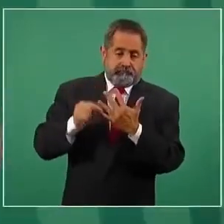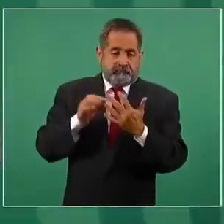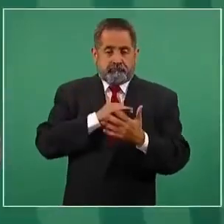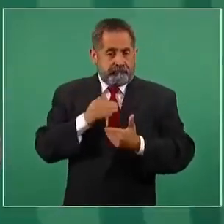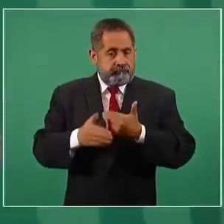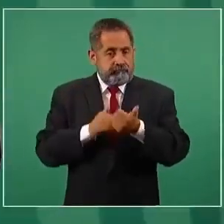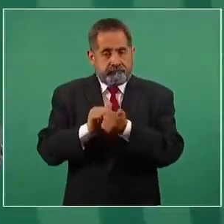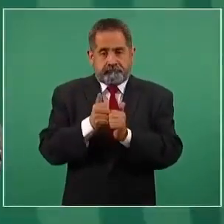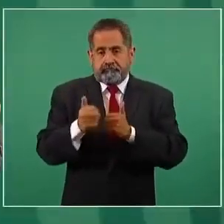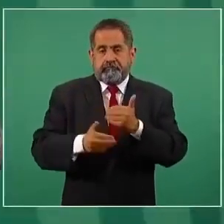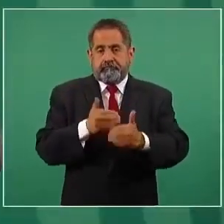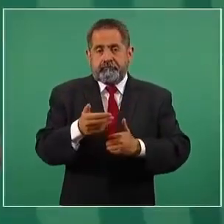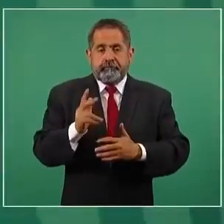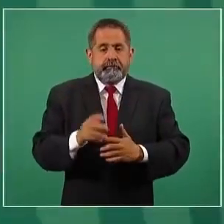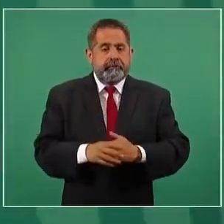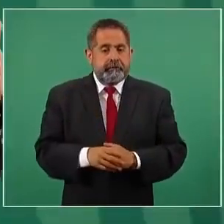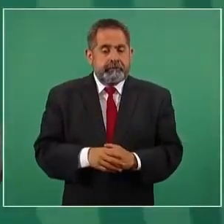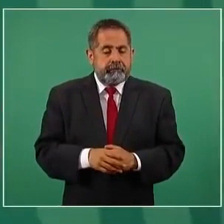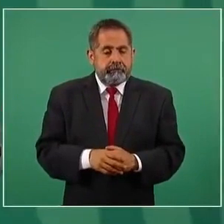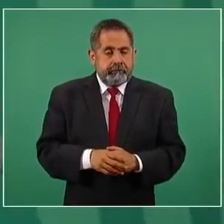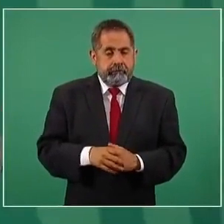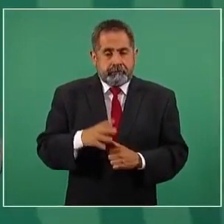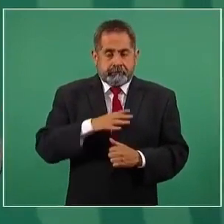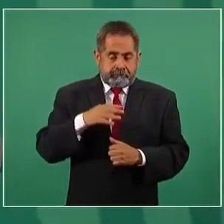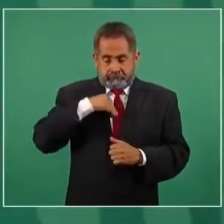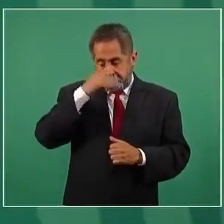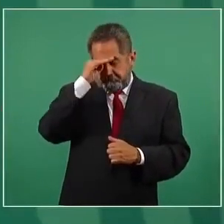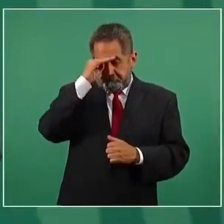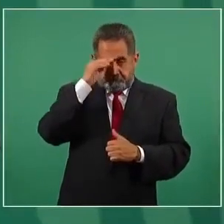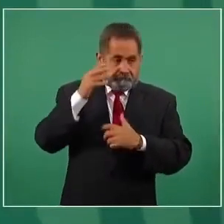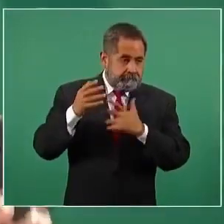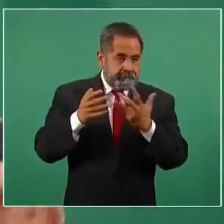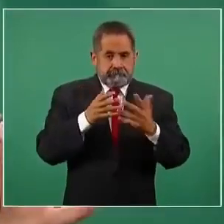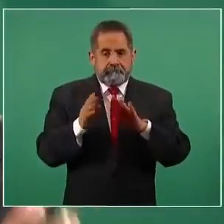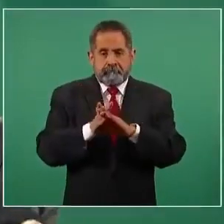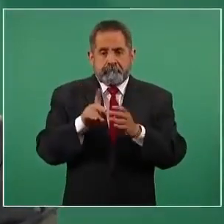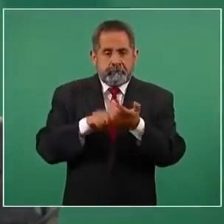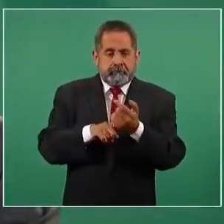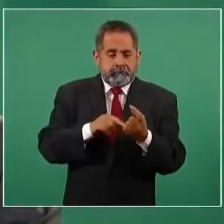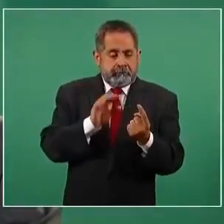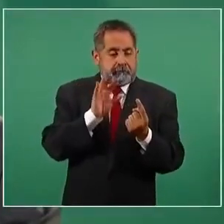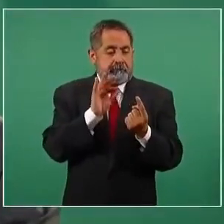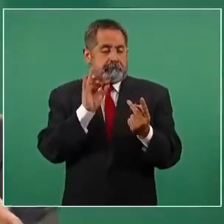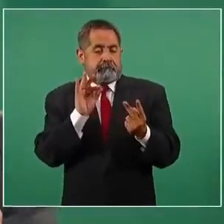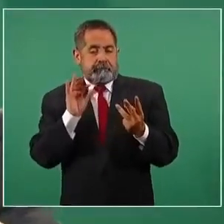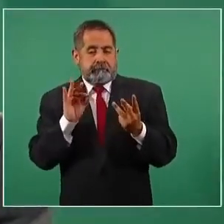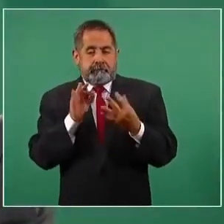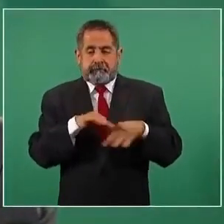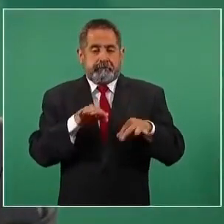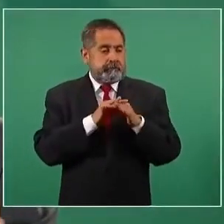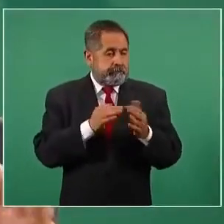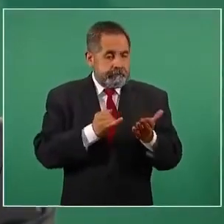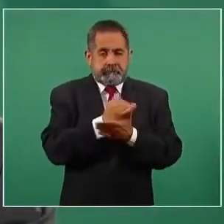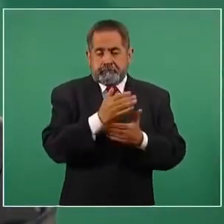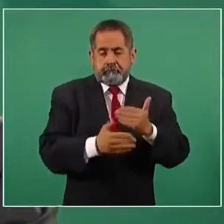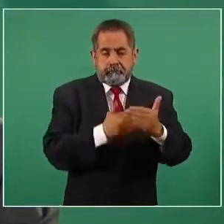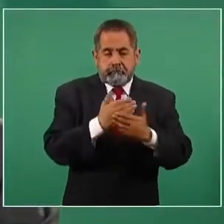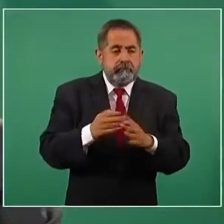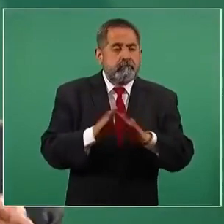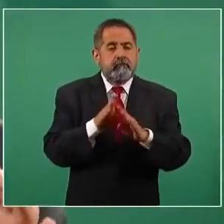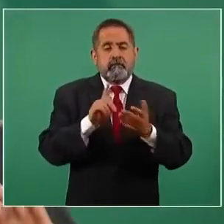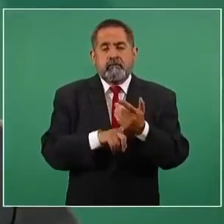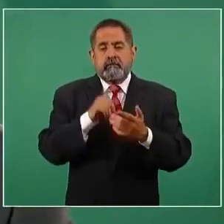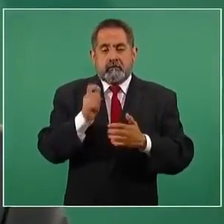avanzar en este momento. Hubo consideraciones para tomar los más apremiantes, que son estos, tener